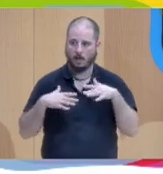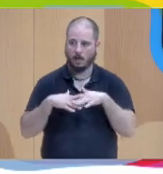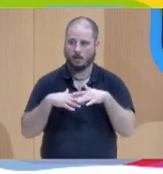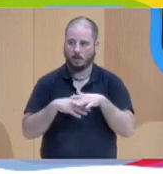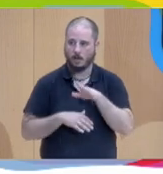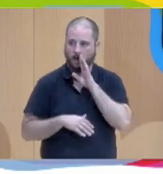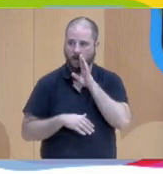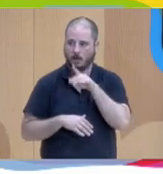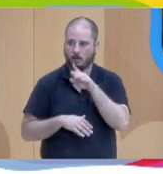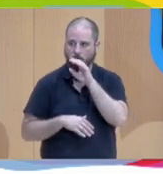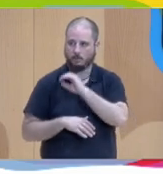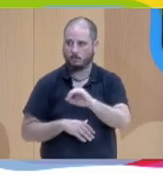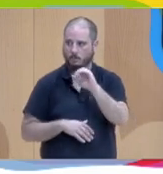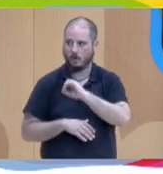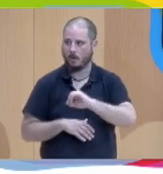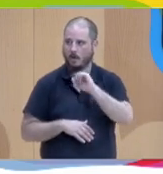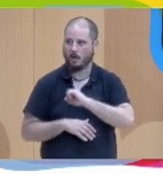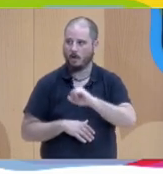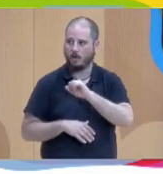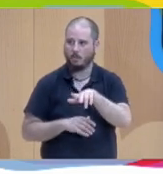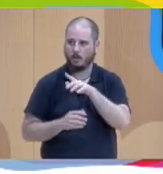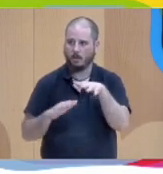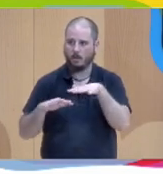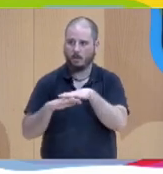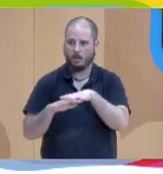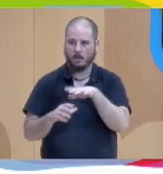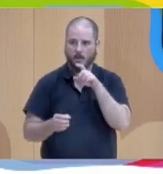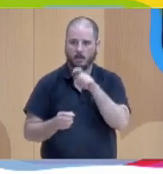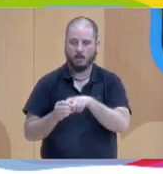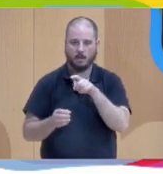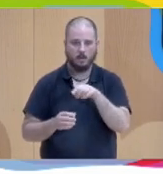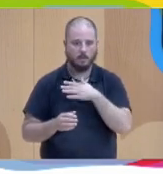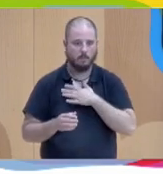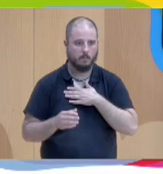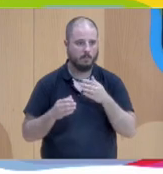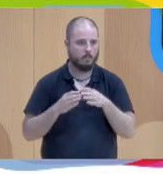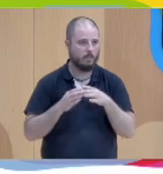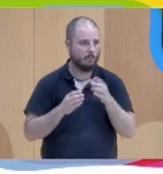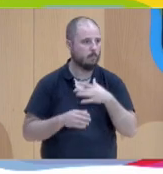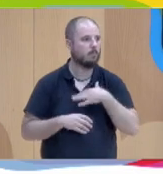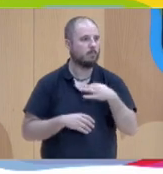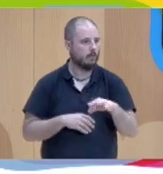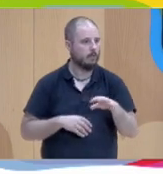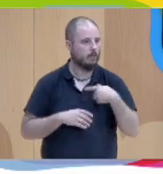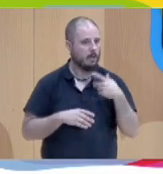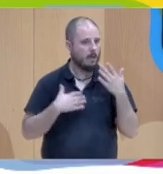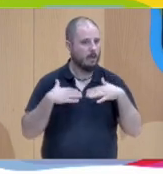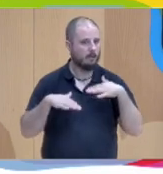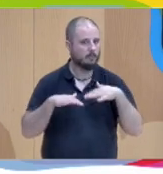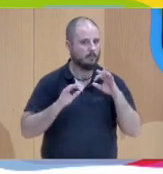maravilla y un lujo poder participar en esas redes. Yo en mi grupo he tenido ocasión de hacer alguna actuación concreta en